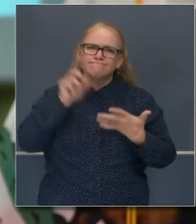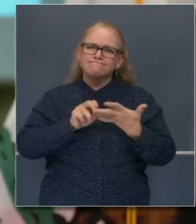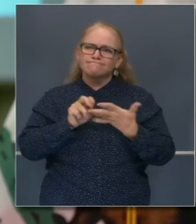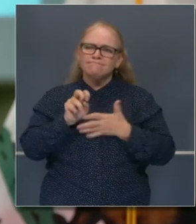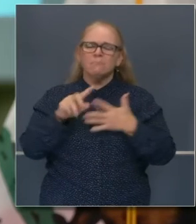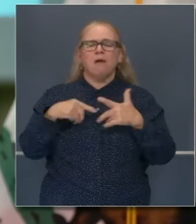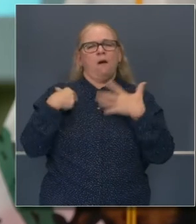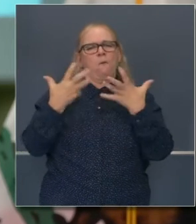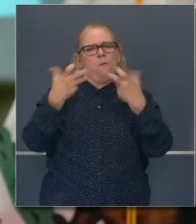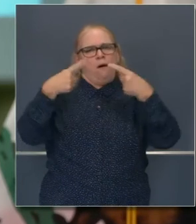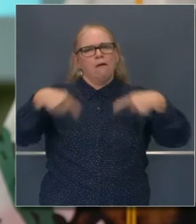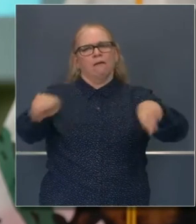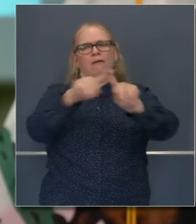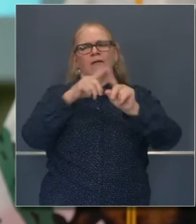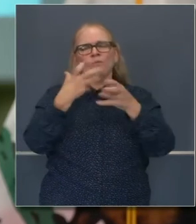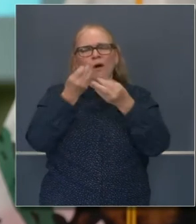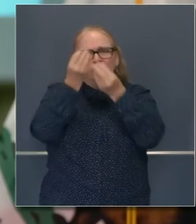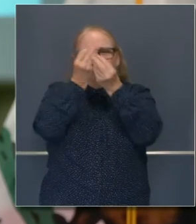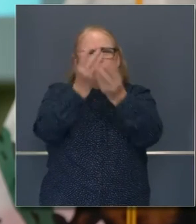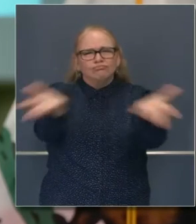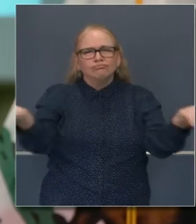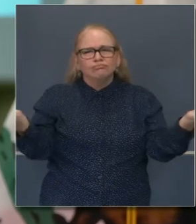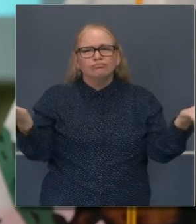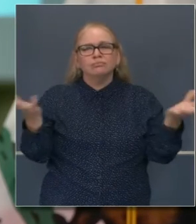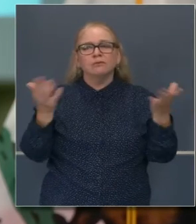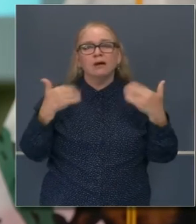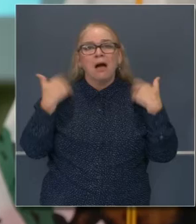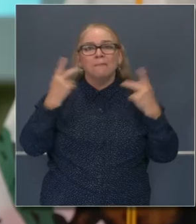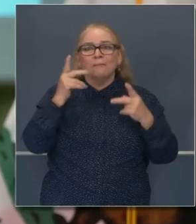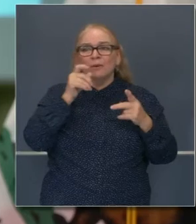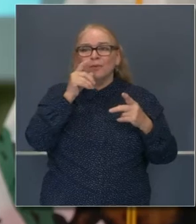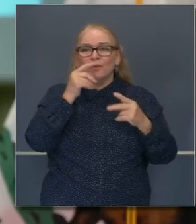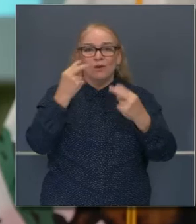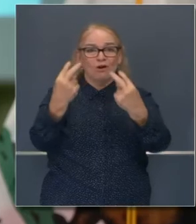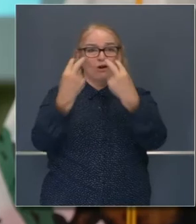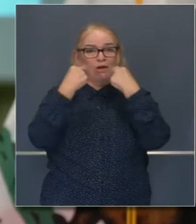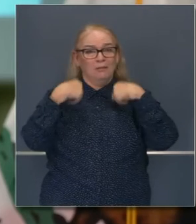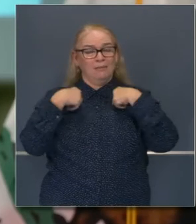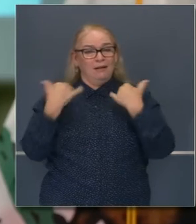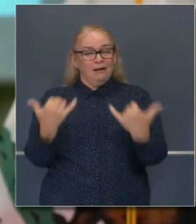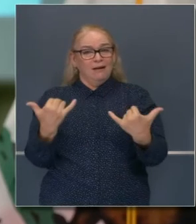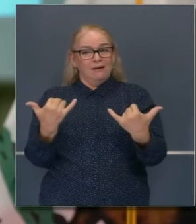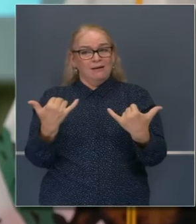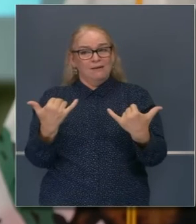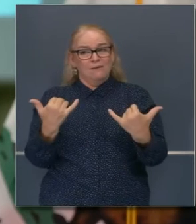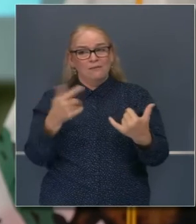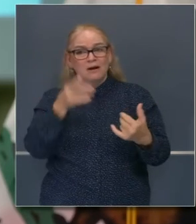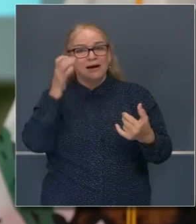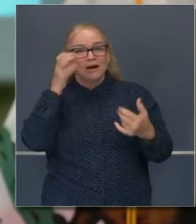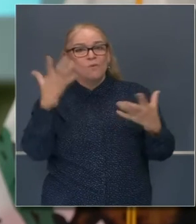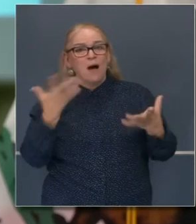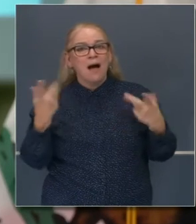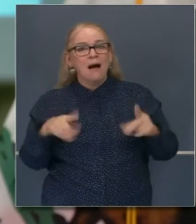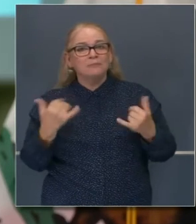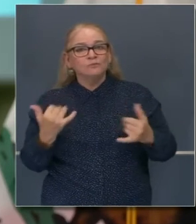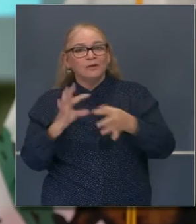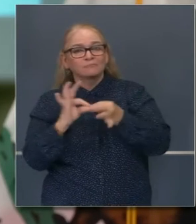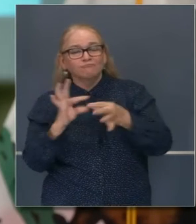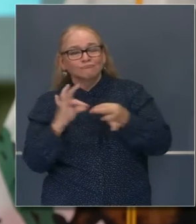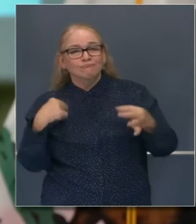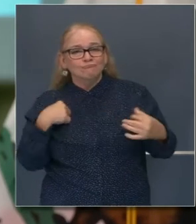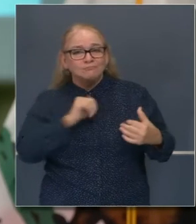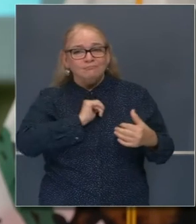quiero decir el día de hoy a esos jóvenes que posiblemente están escuchando lo que está